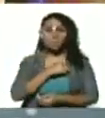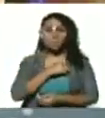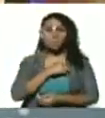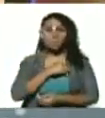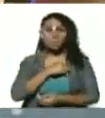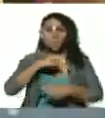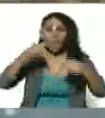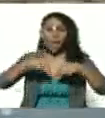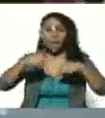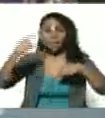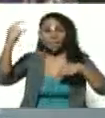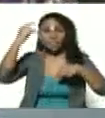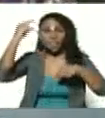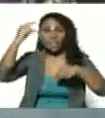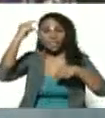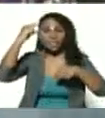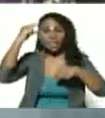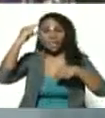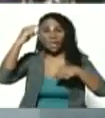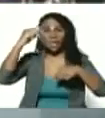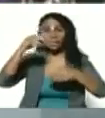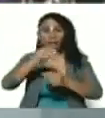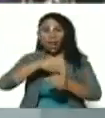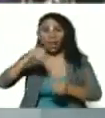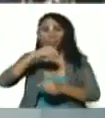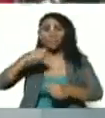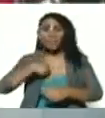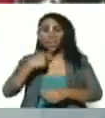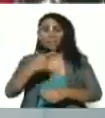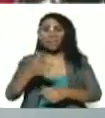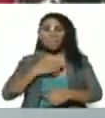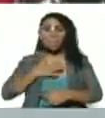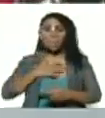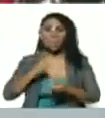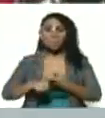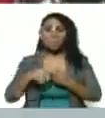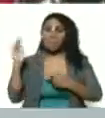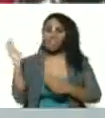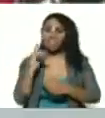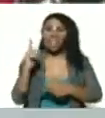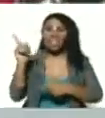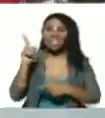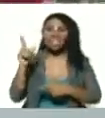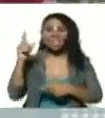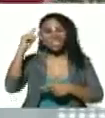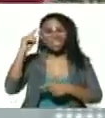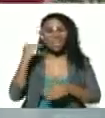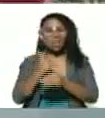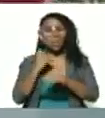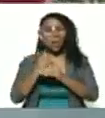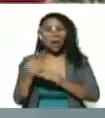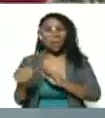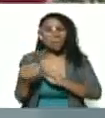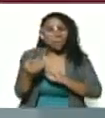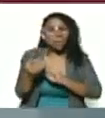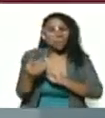Estas fechas en el alma. Yo le decía a Silvia cuando veníamos para acaso. Es contradictorio. ¿Por